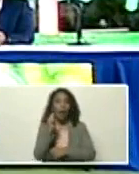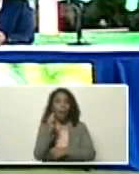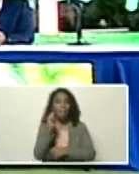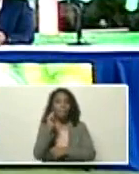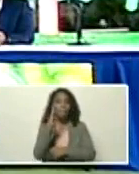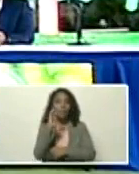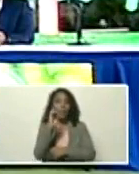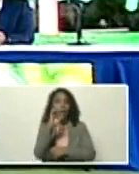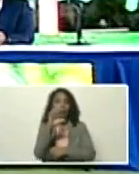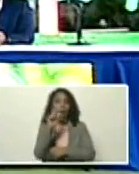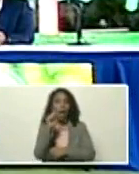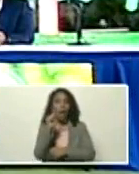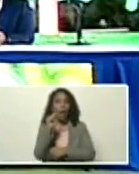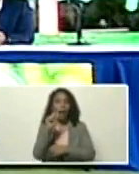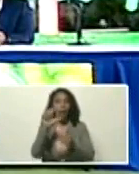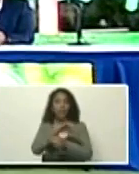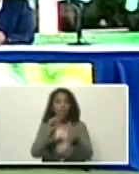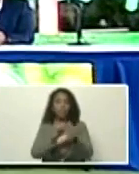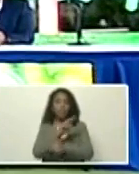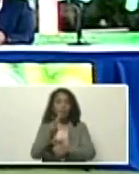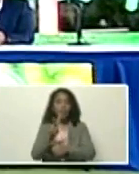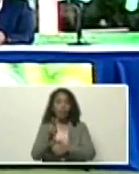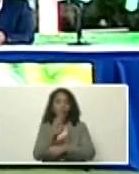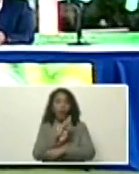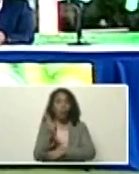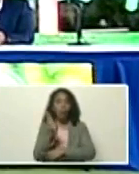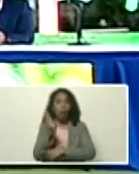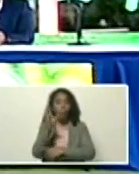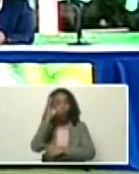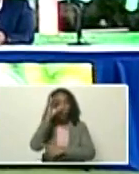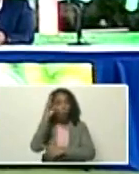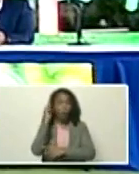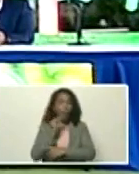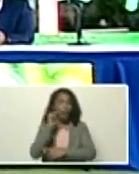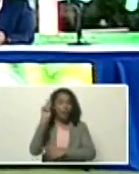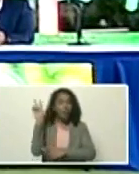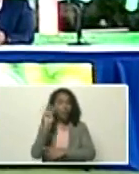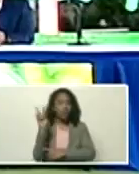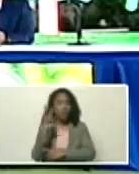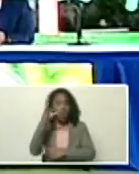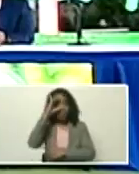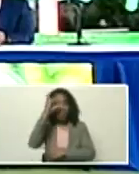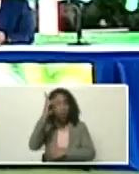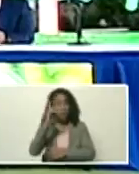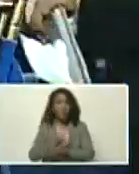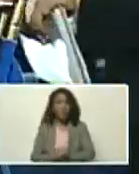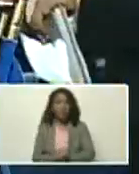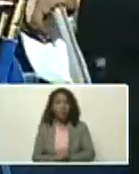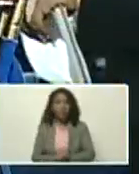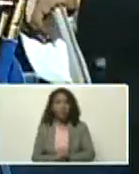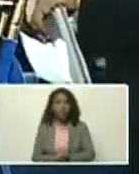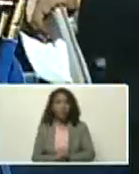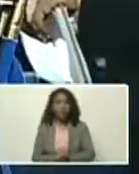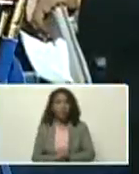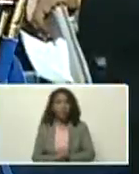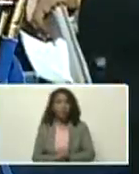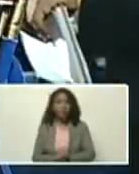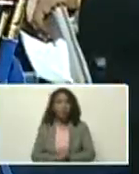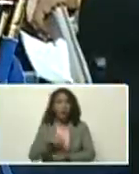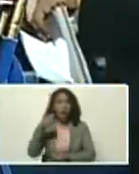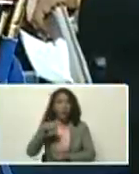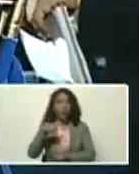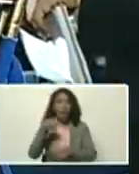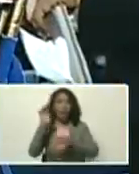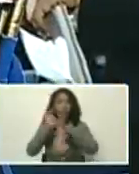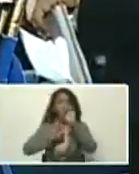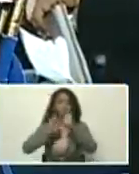Ramírez, y la vicepresidenta, ejecutiva, de la república, bolivariana de Venezuela, del cieloína, Rodríguez Gómez, a que hacen la